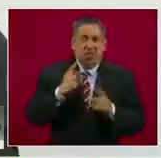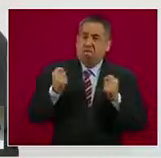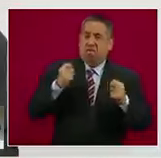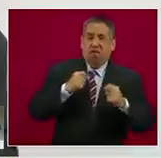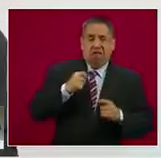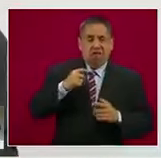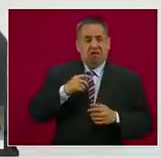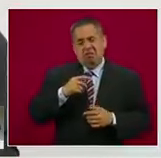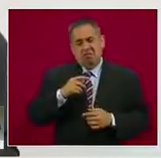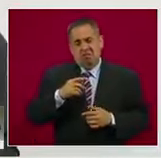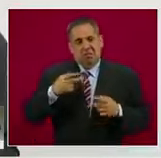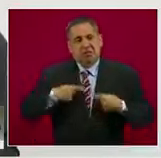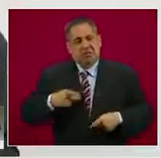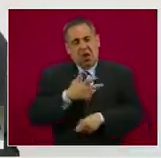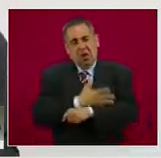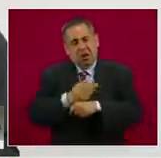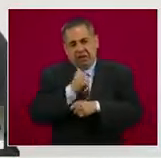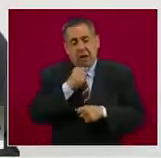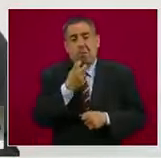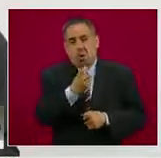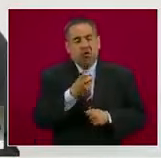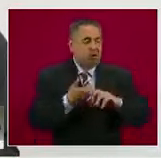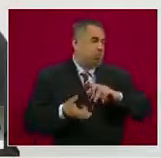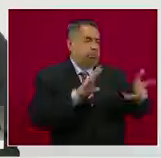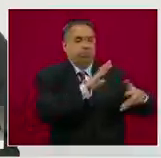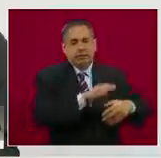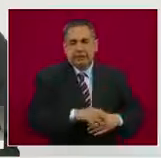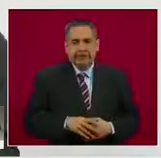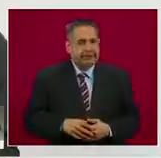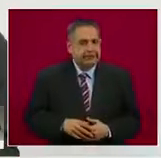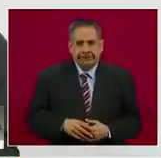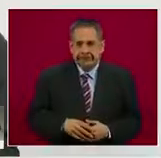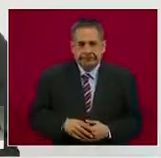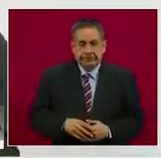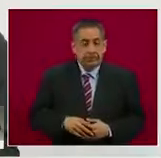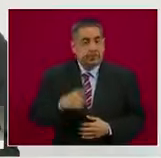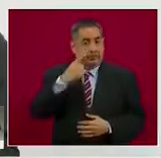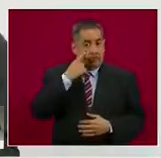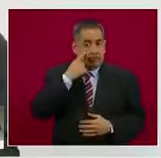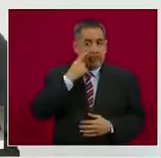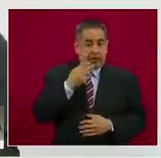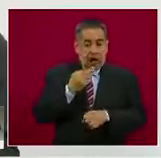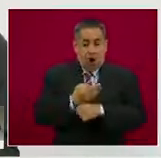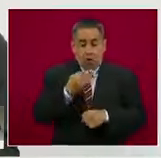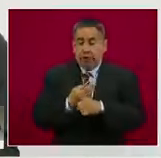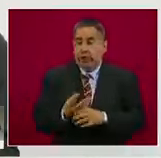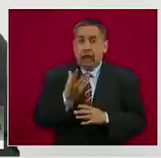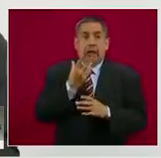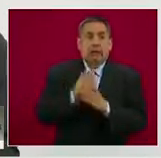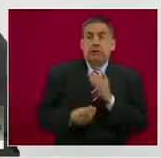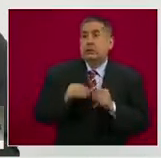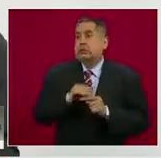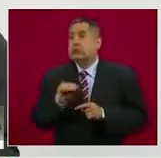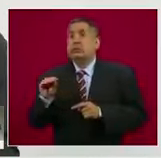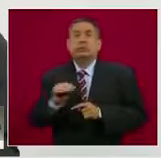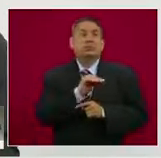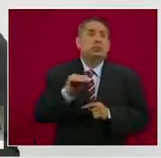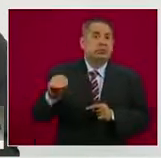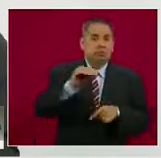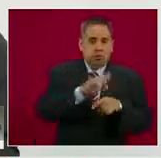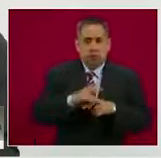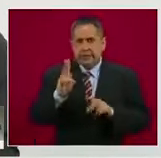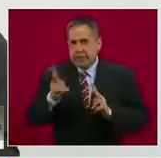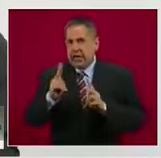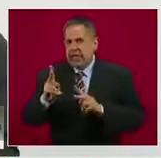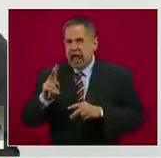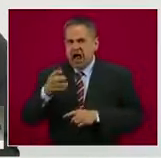Hoy es importante destacar que los delitos cometidos por ese individuo que ahora huye a salto de mata por las órdenes